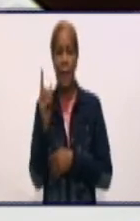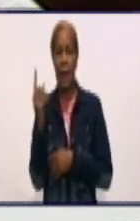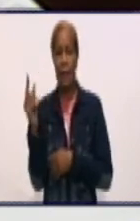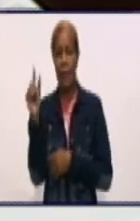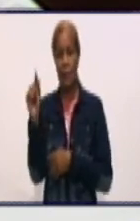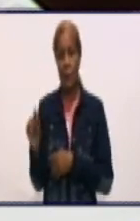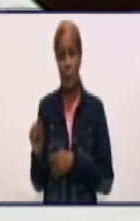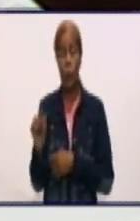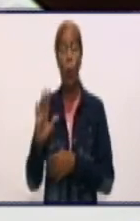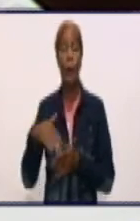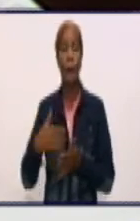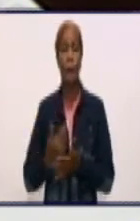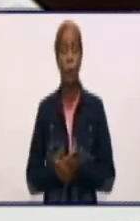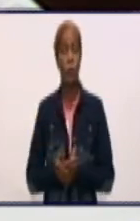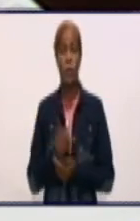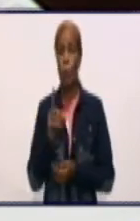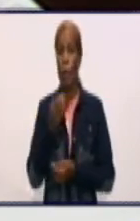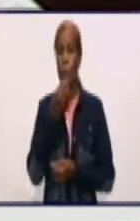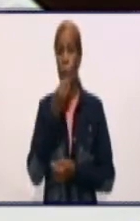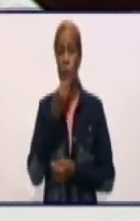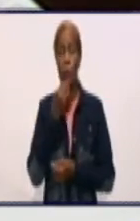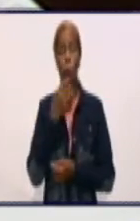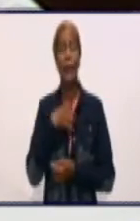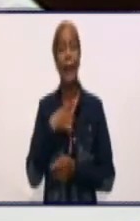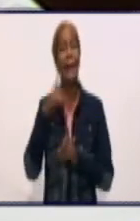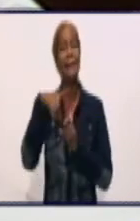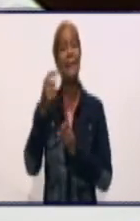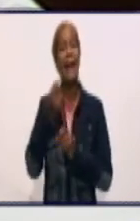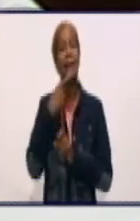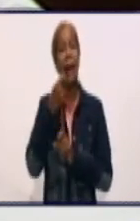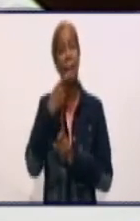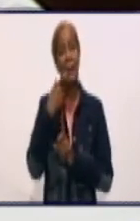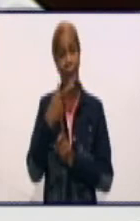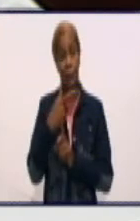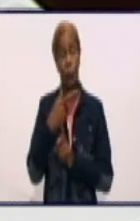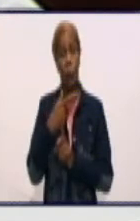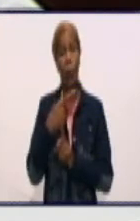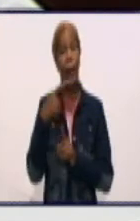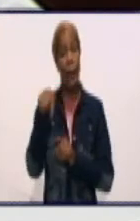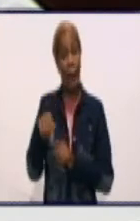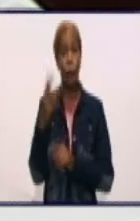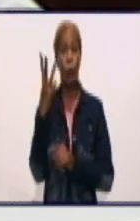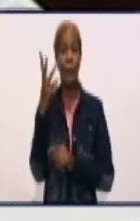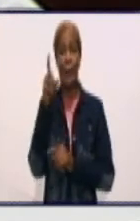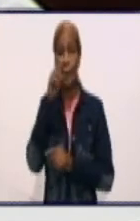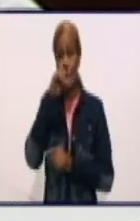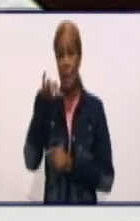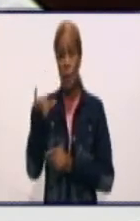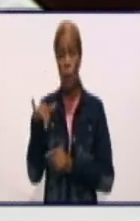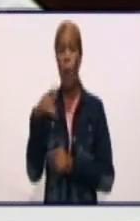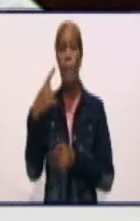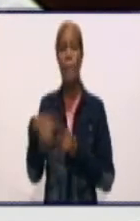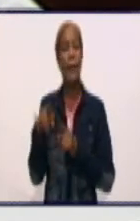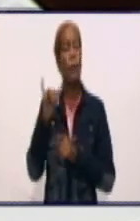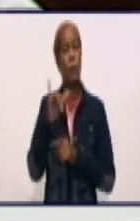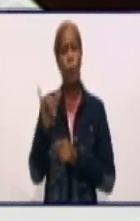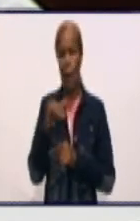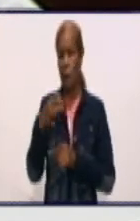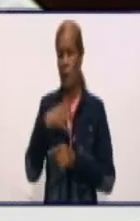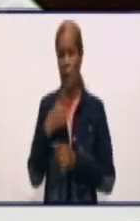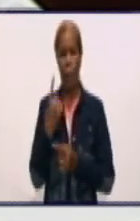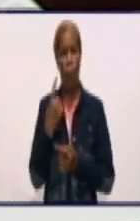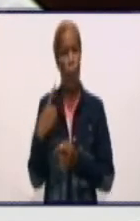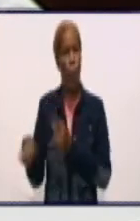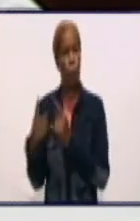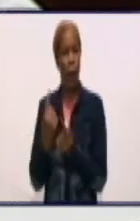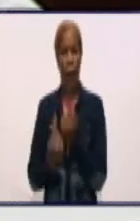tener su tratamiento específico según su afectación. Pero tenemos que tener también otra alternativa. Nosotros somos